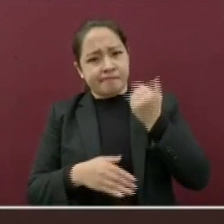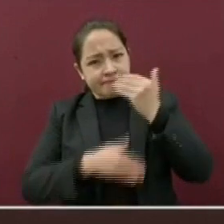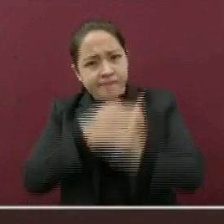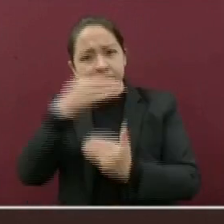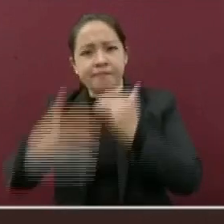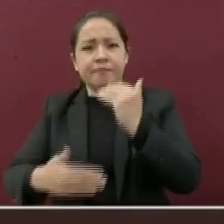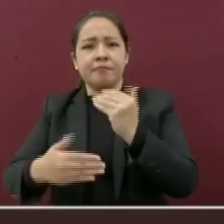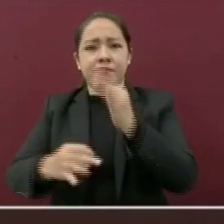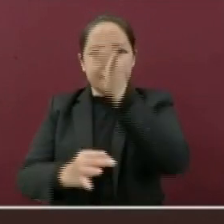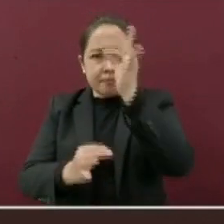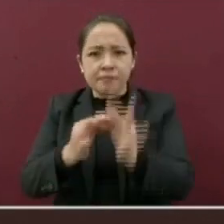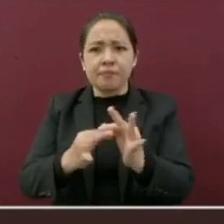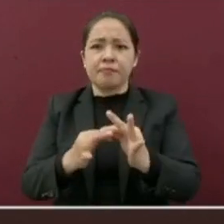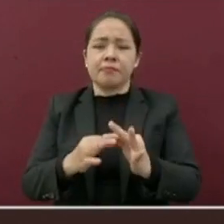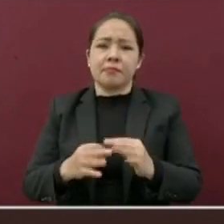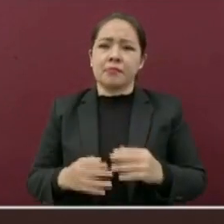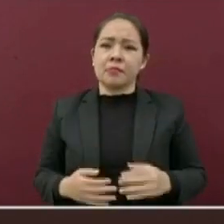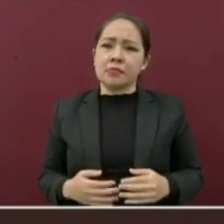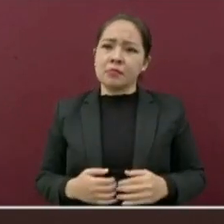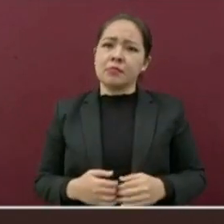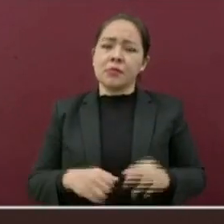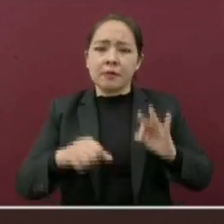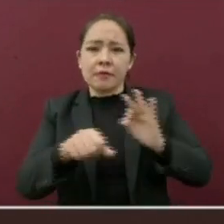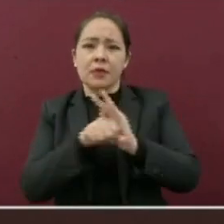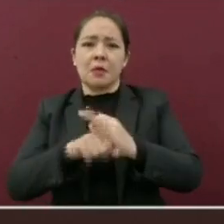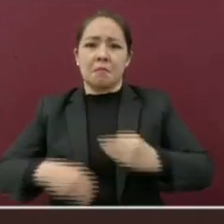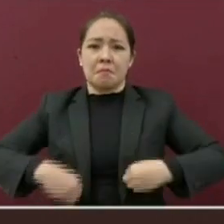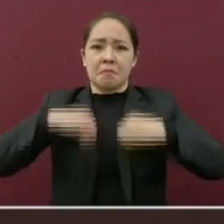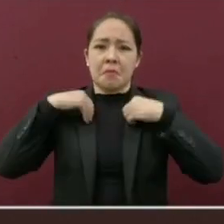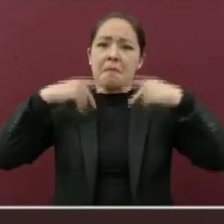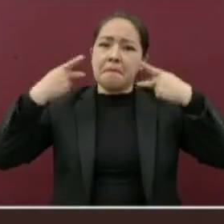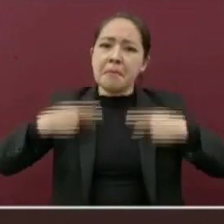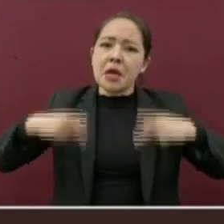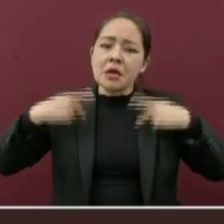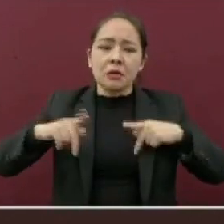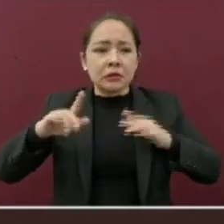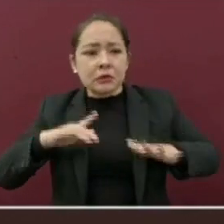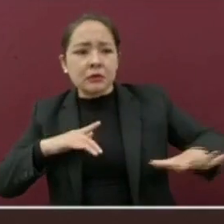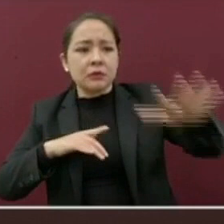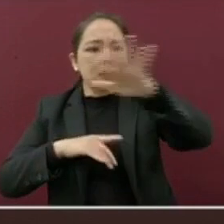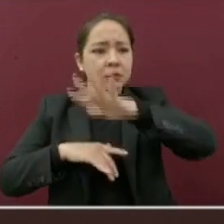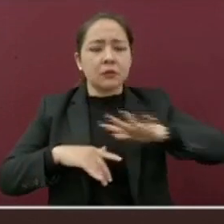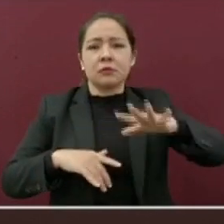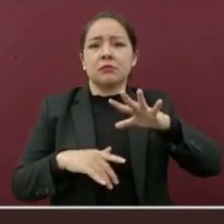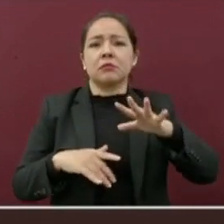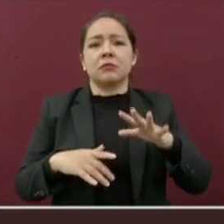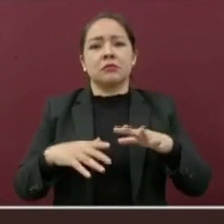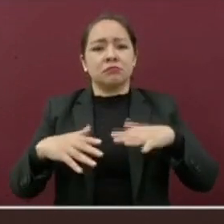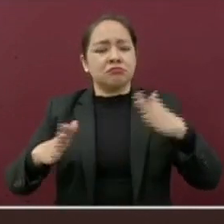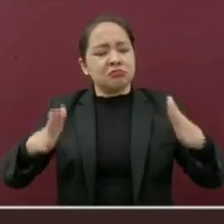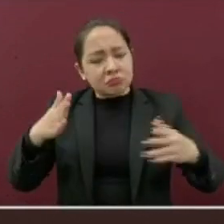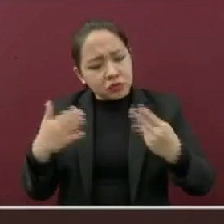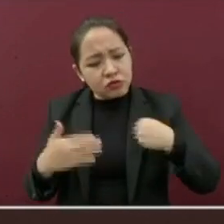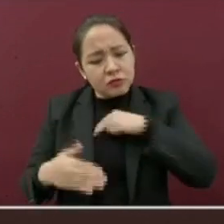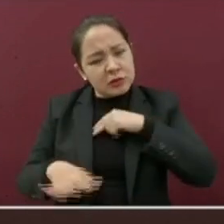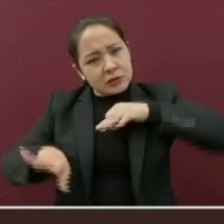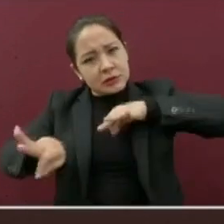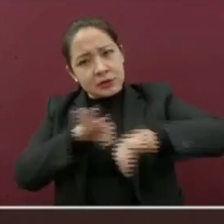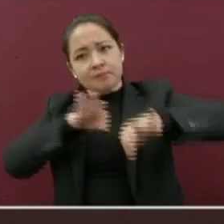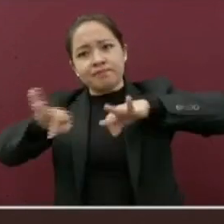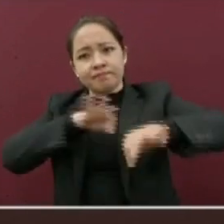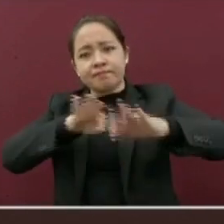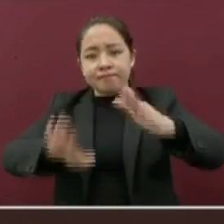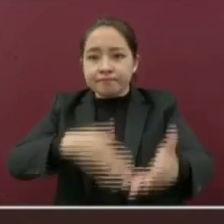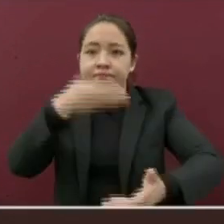listos para hacerlo, para salvaguardar la vida de nuestra gente, de nuestro pueblo. Hay todo el ánimo de trabajar por su